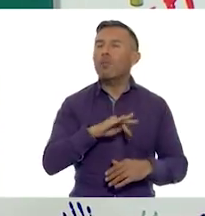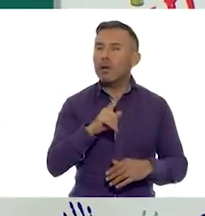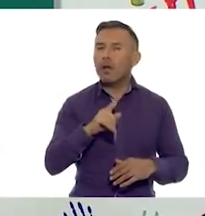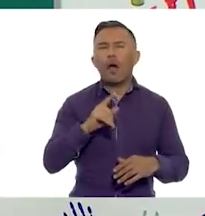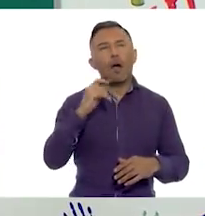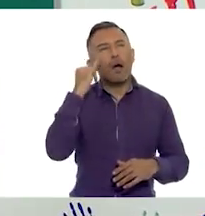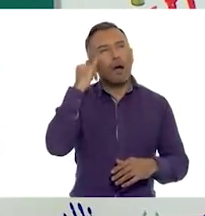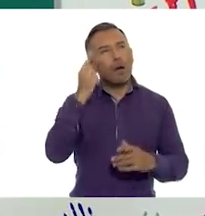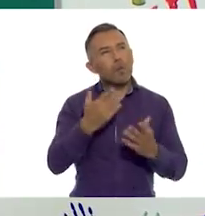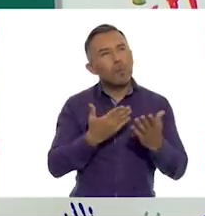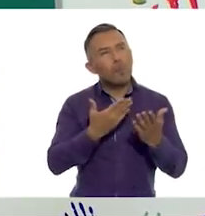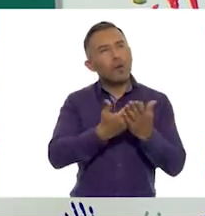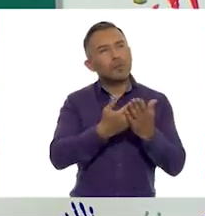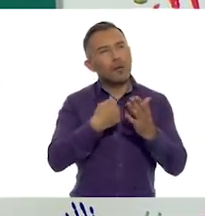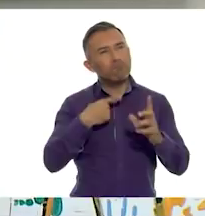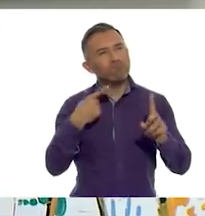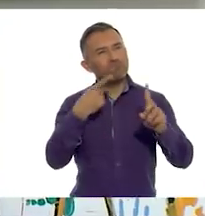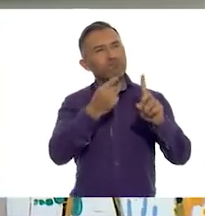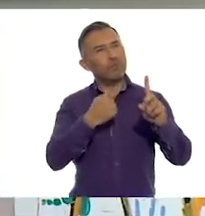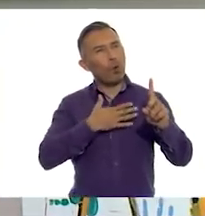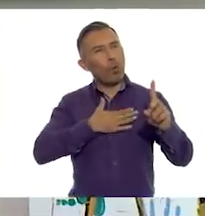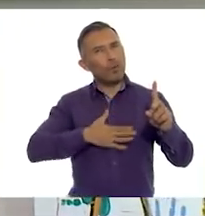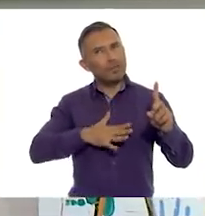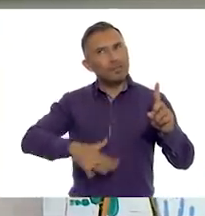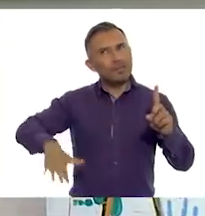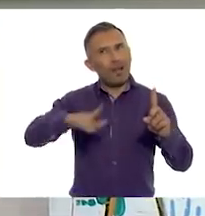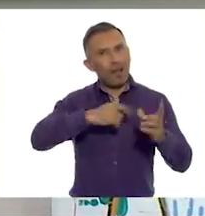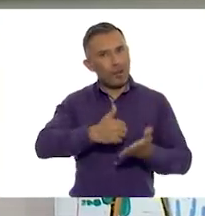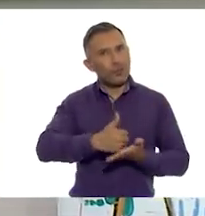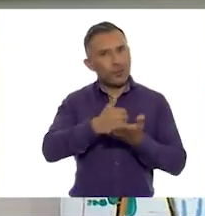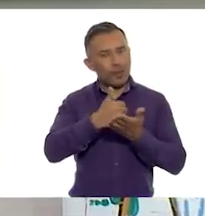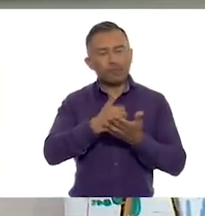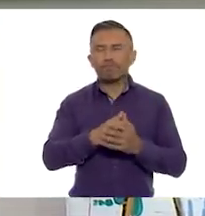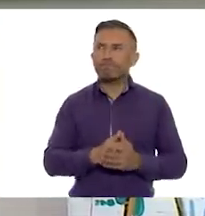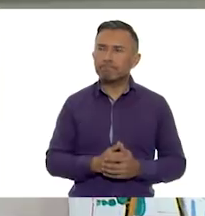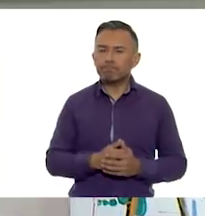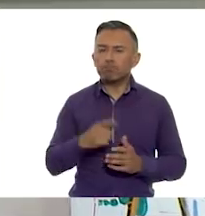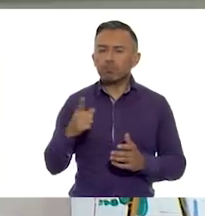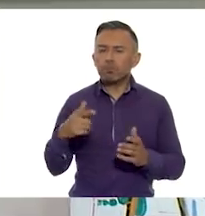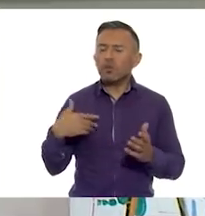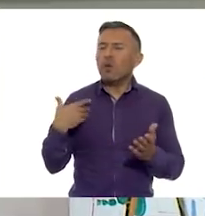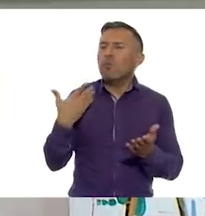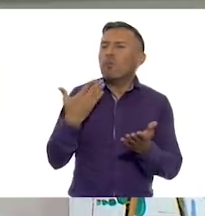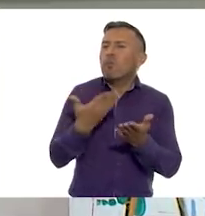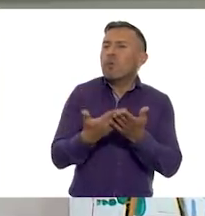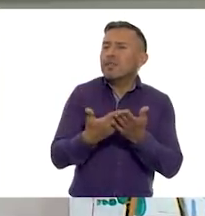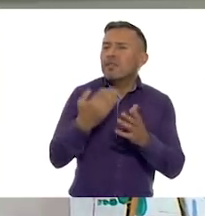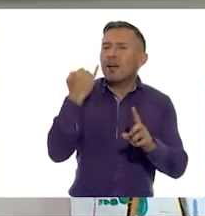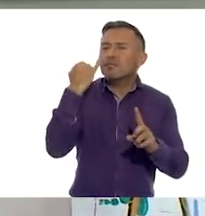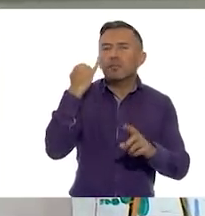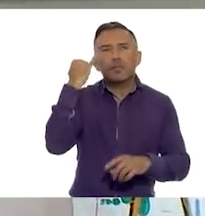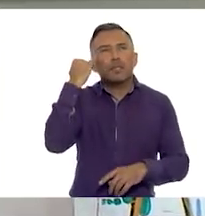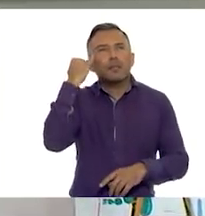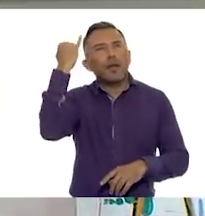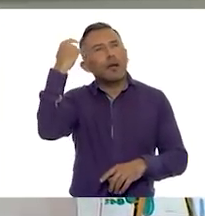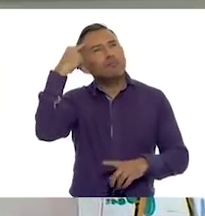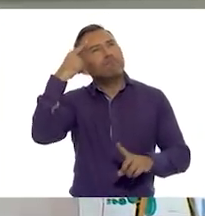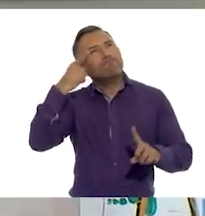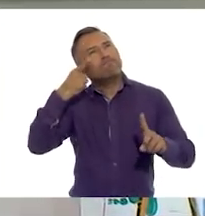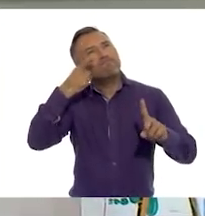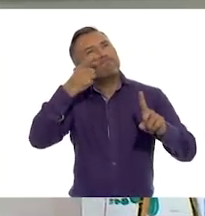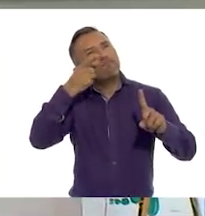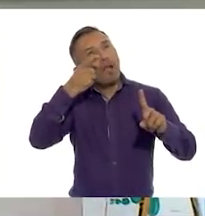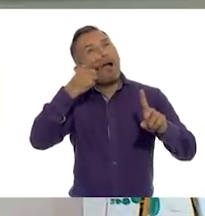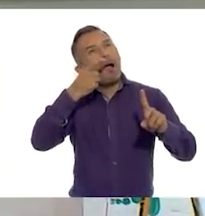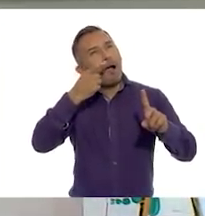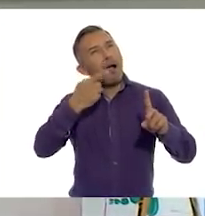la justicia. Una propuesta consiste en las ideas creativas. ¿Qué servirán para